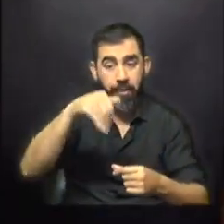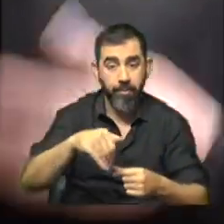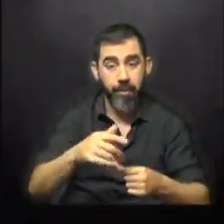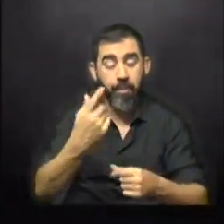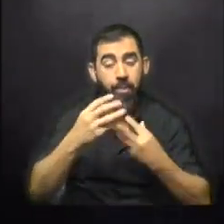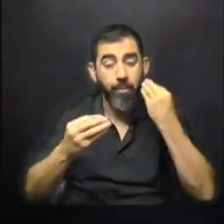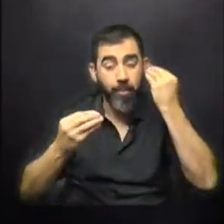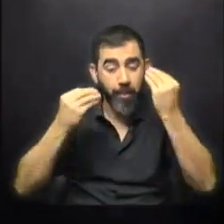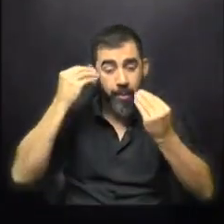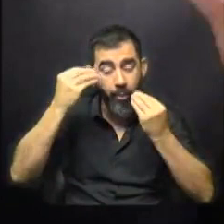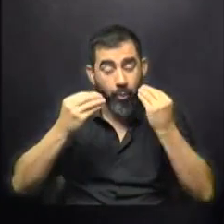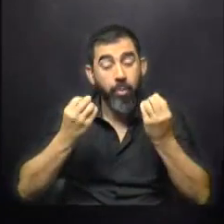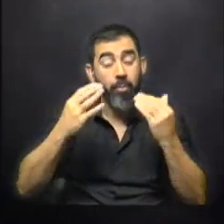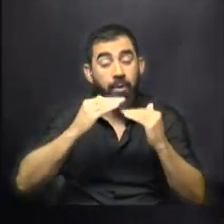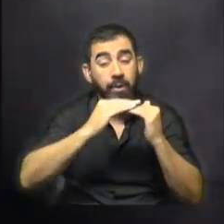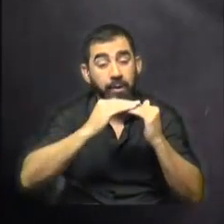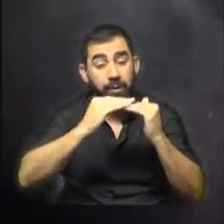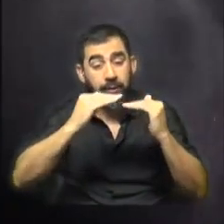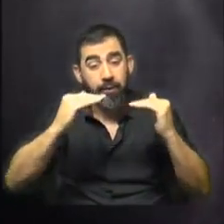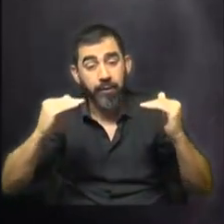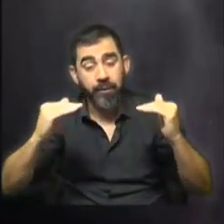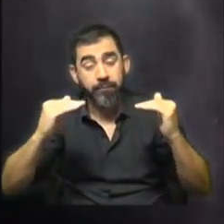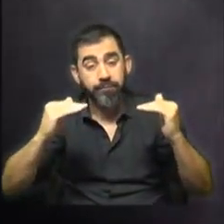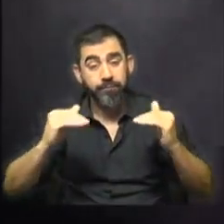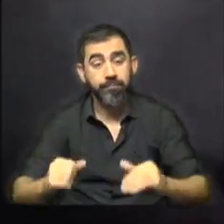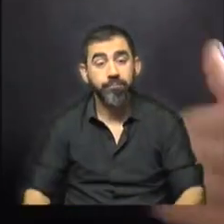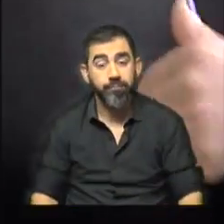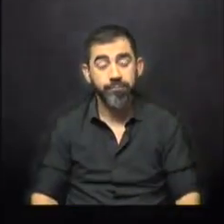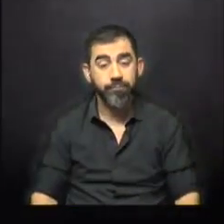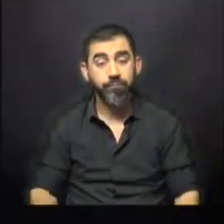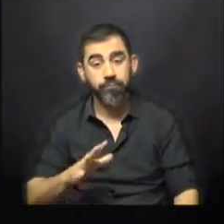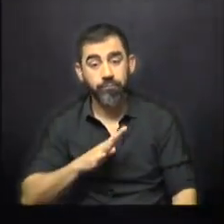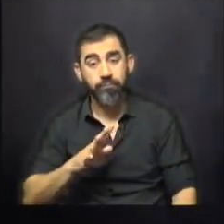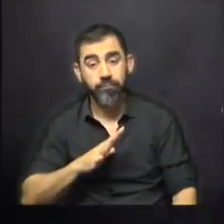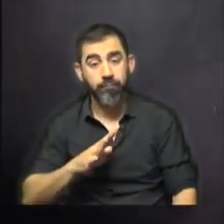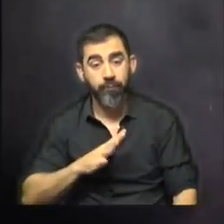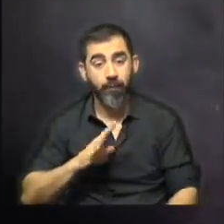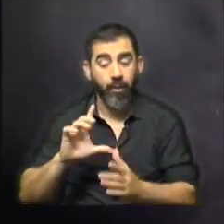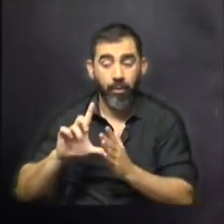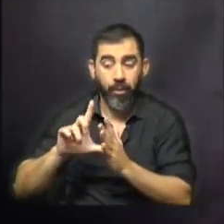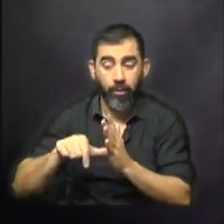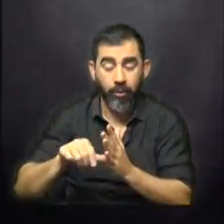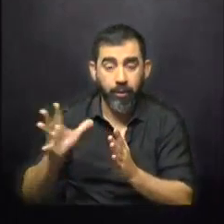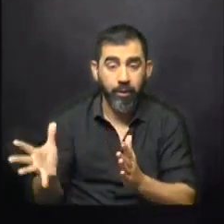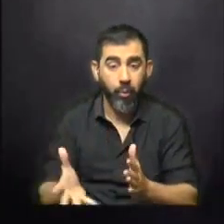un poco más estable también que te puede prevenir de los vaivenes externos, todavía esté rezagado en materia de recuperación, lo que se explica en